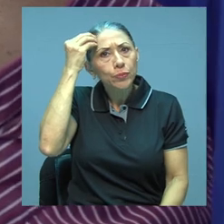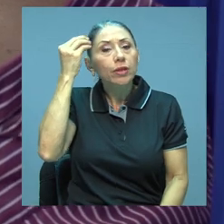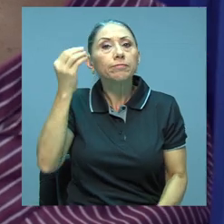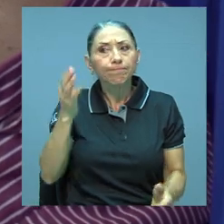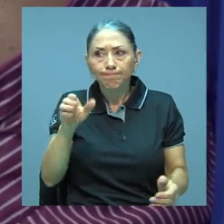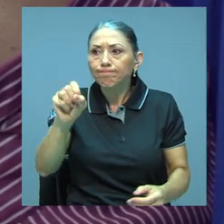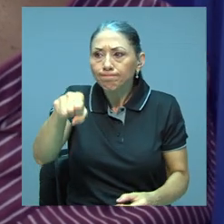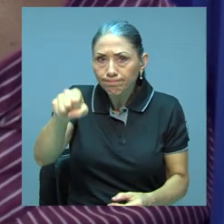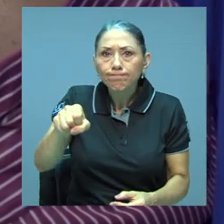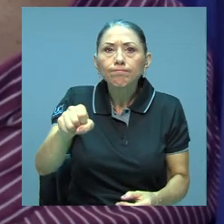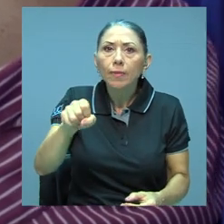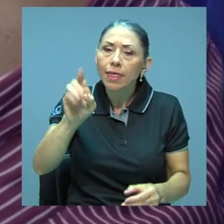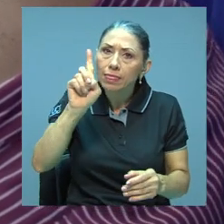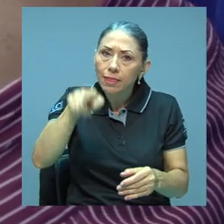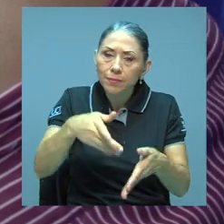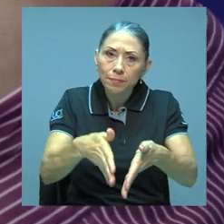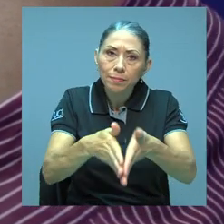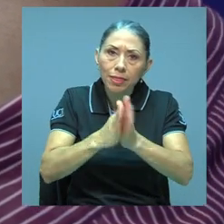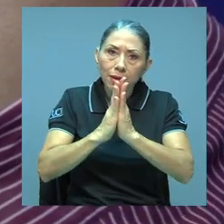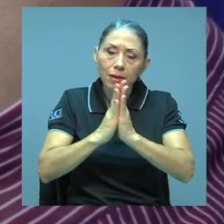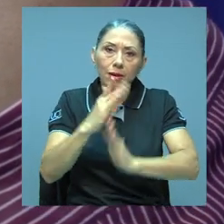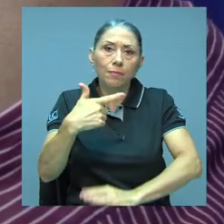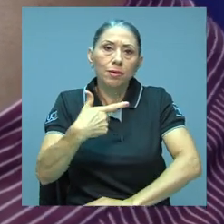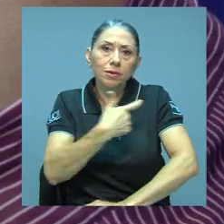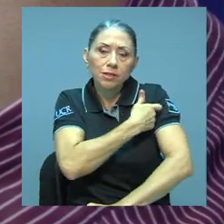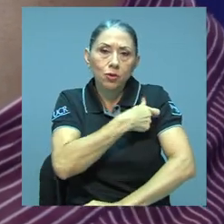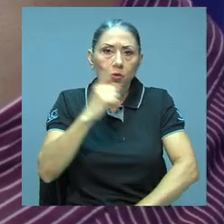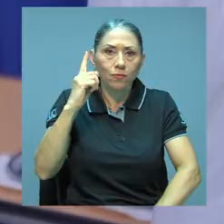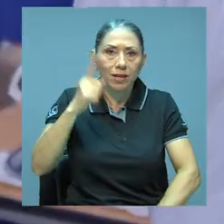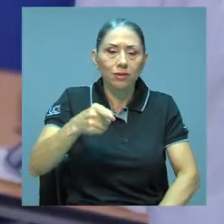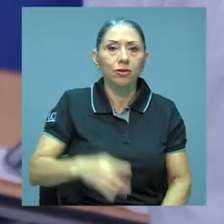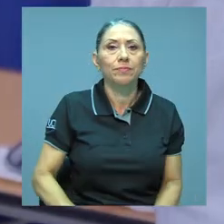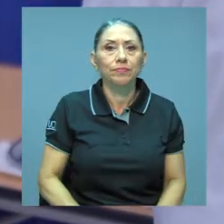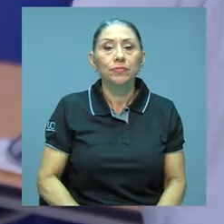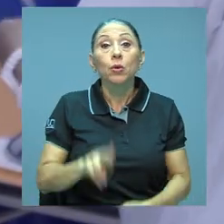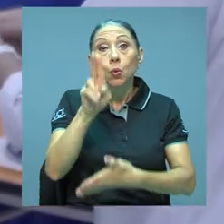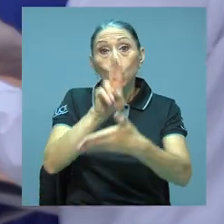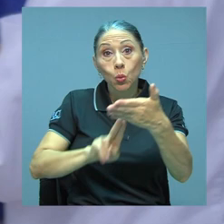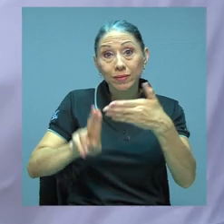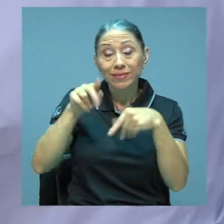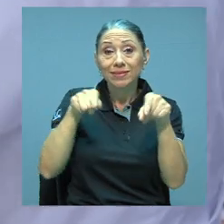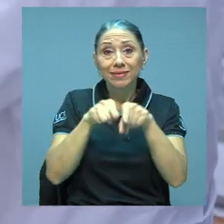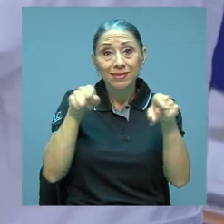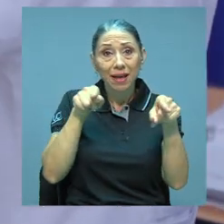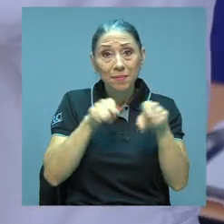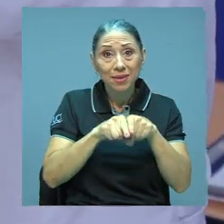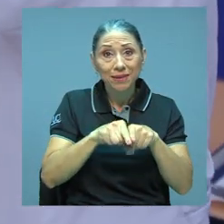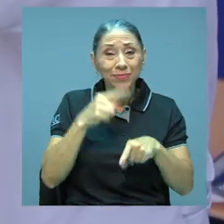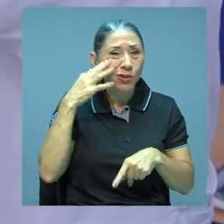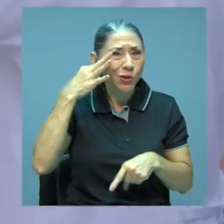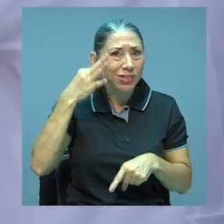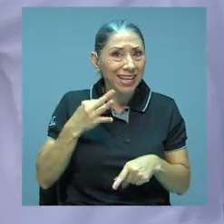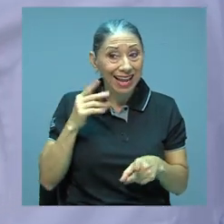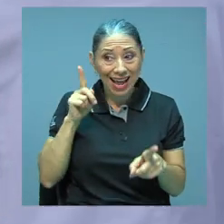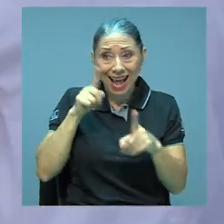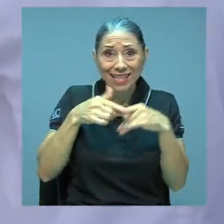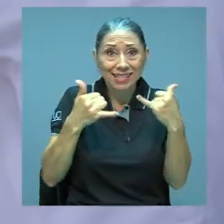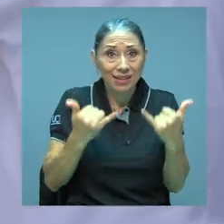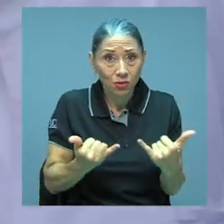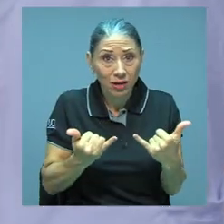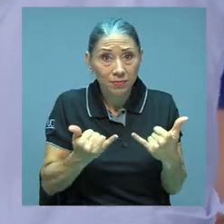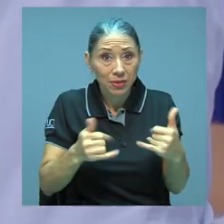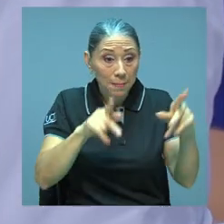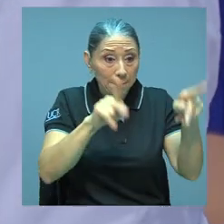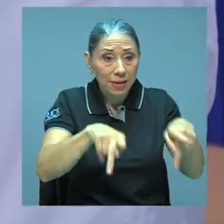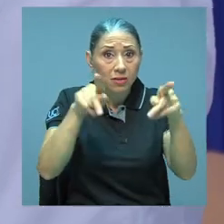favor de solicitar la vacunación de manera obligatoria. La universidad considera, además, que a la fecha, las